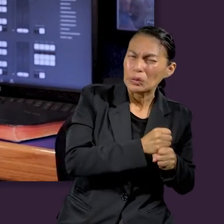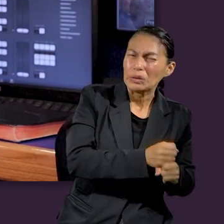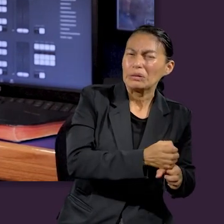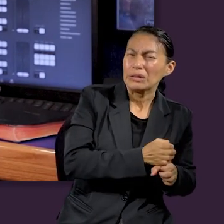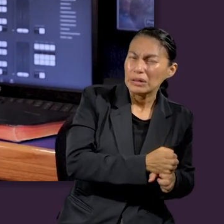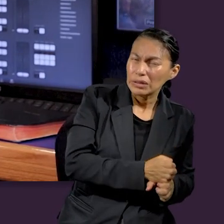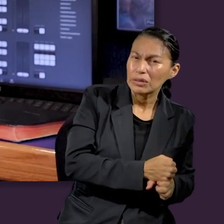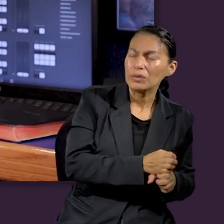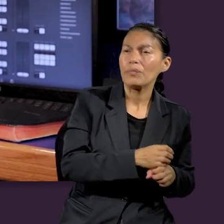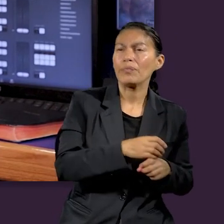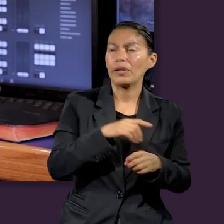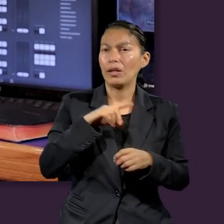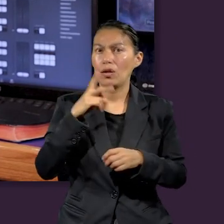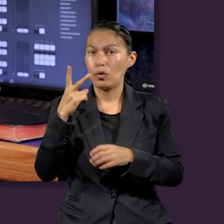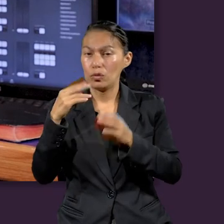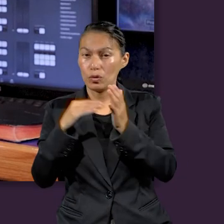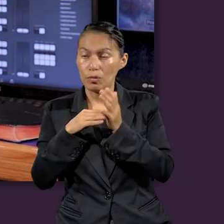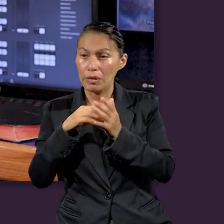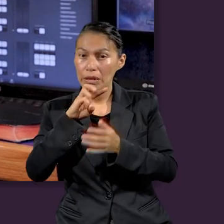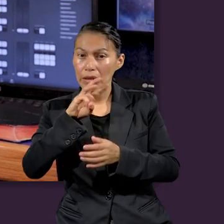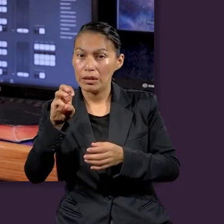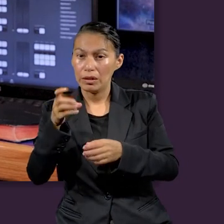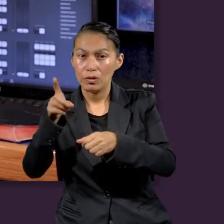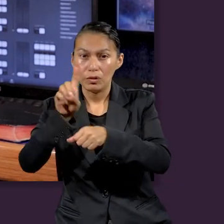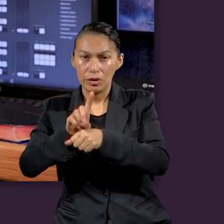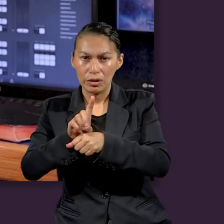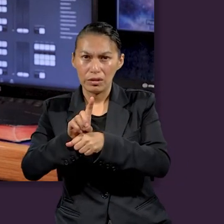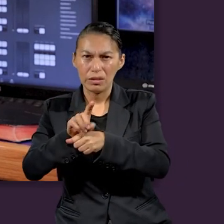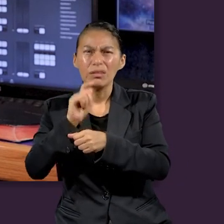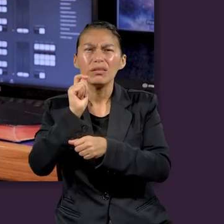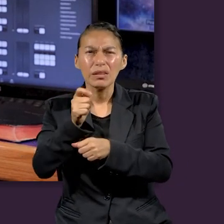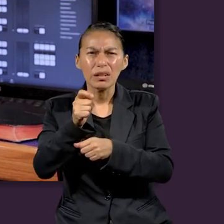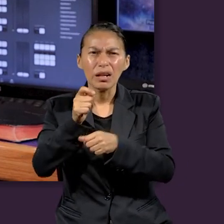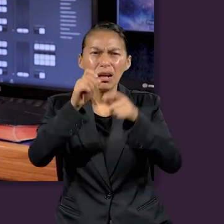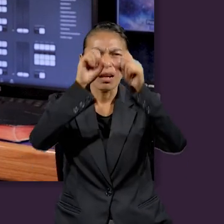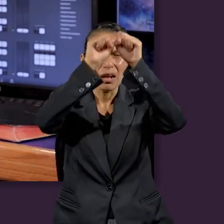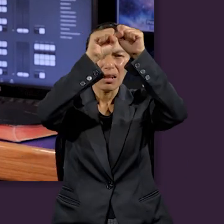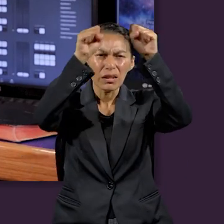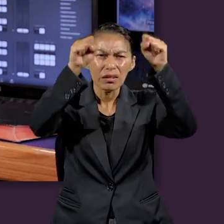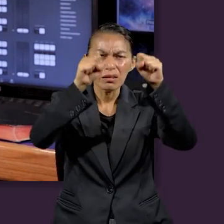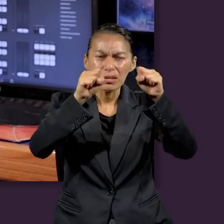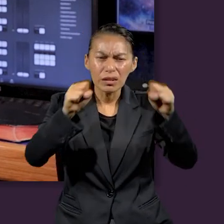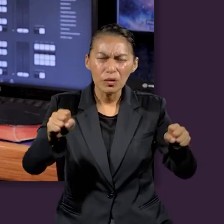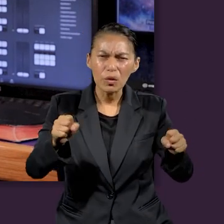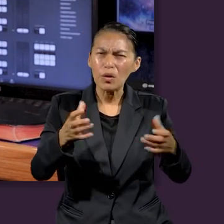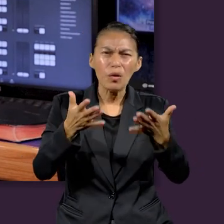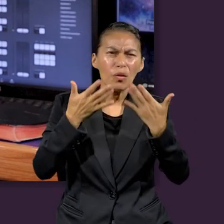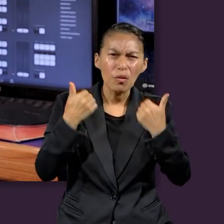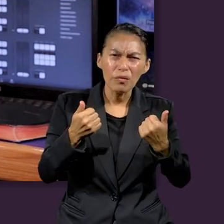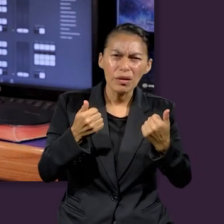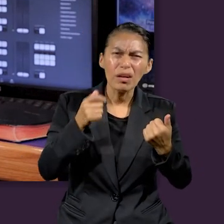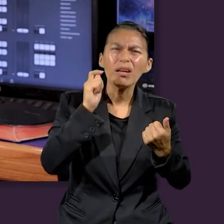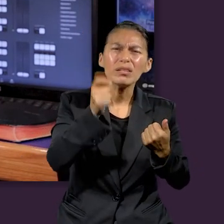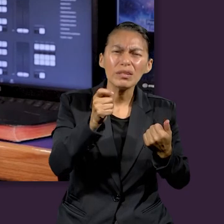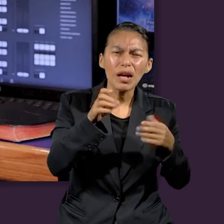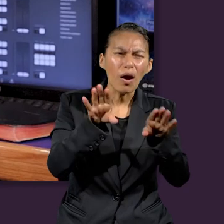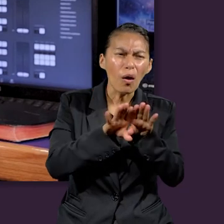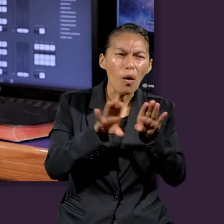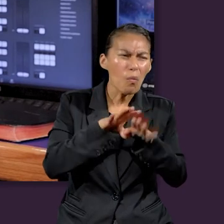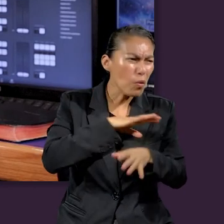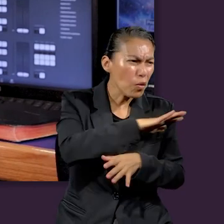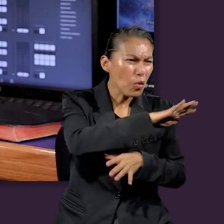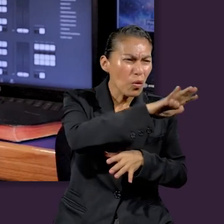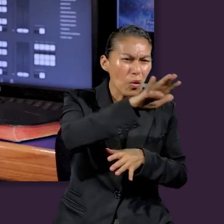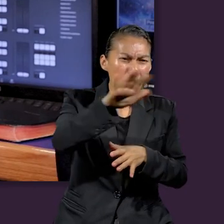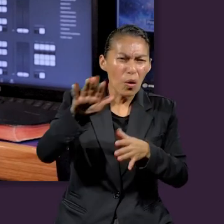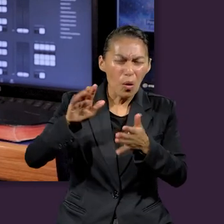.300 días. La confusión en la mente de Daniel era que no había santuario. ¿Cómo es que en la tierra? ¿Cómo es que sería